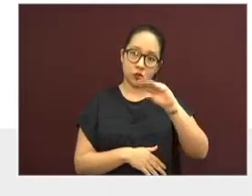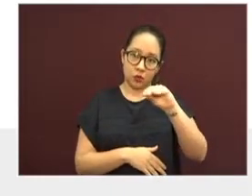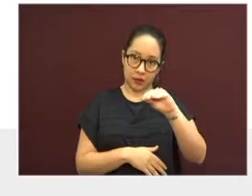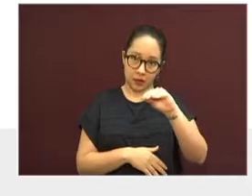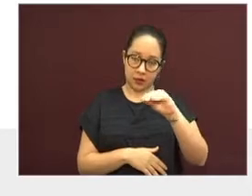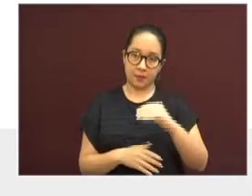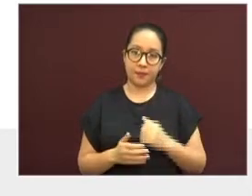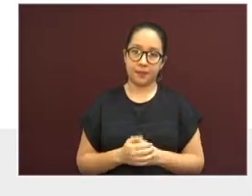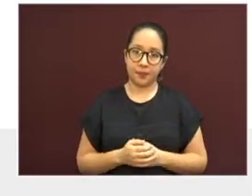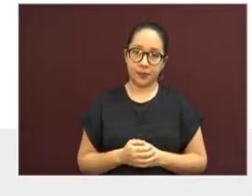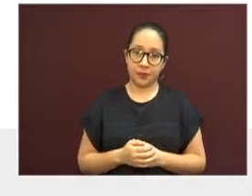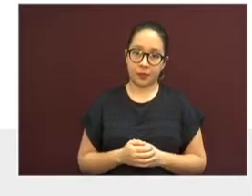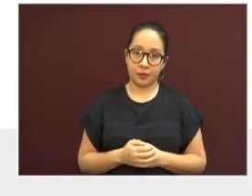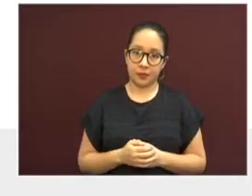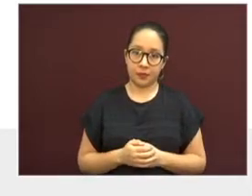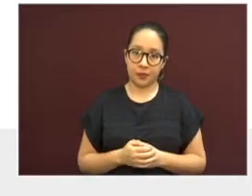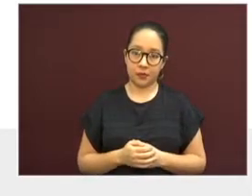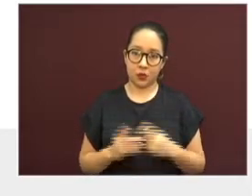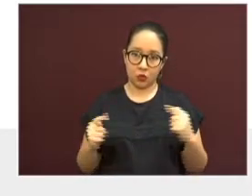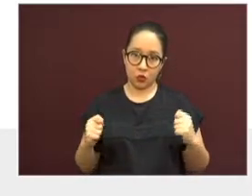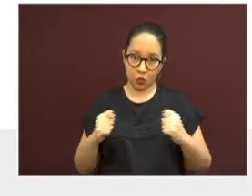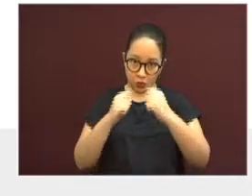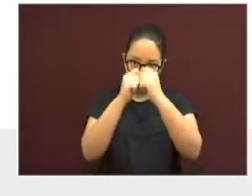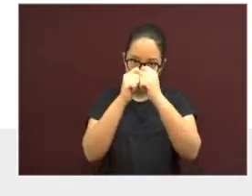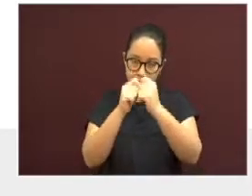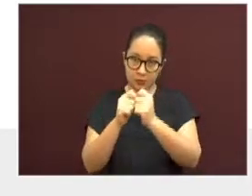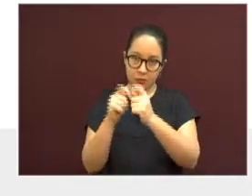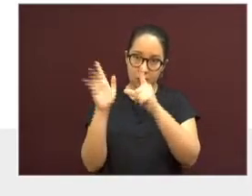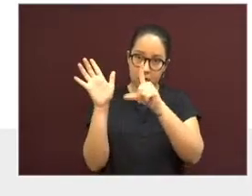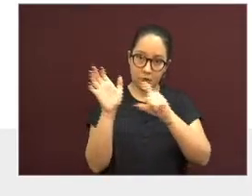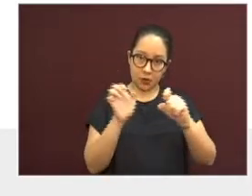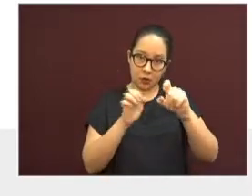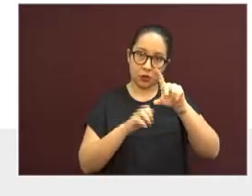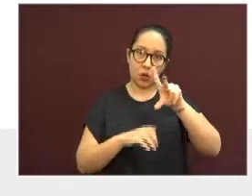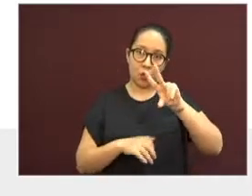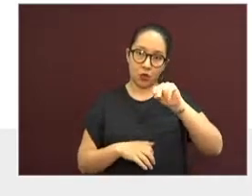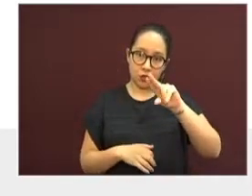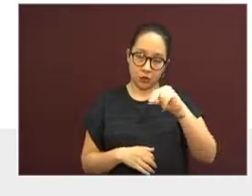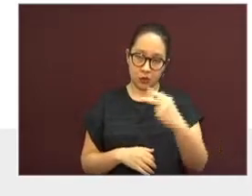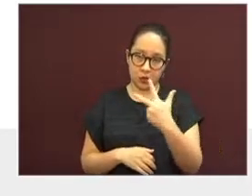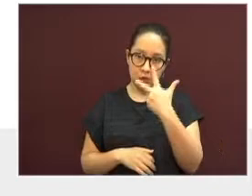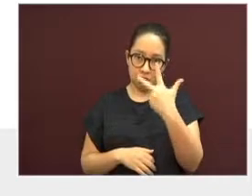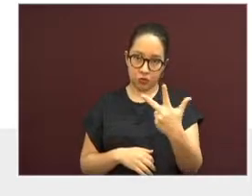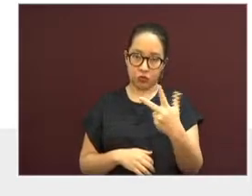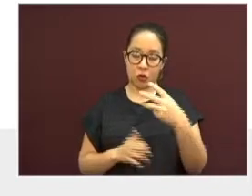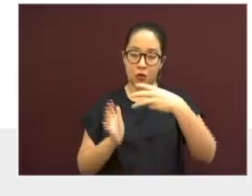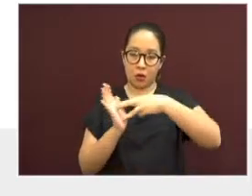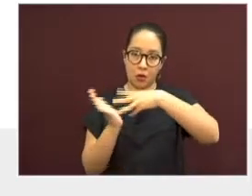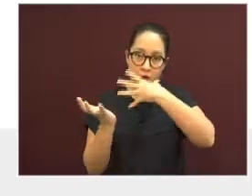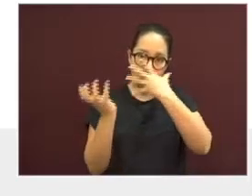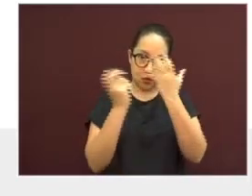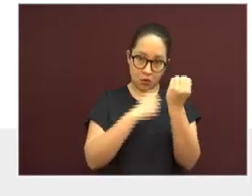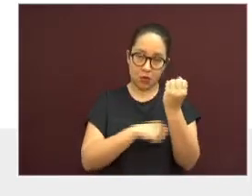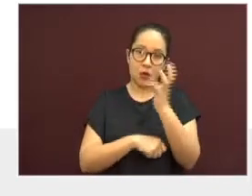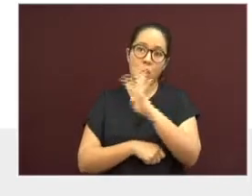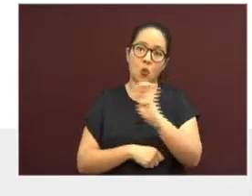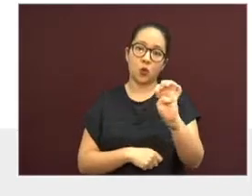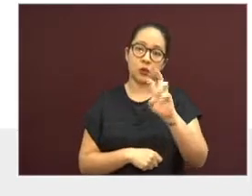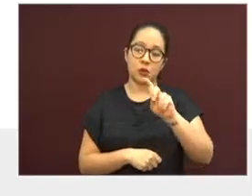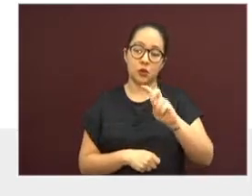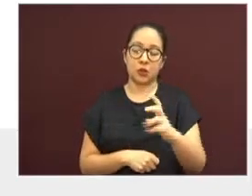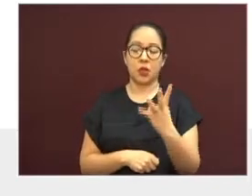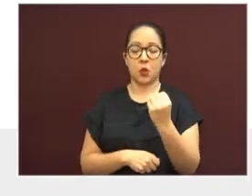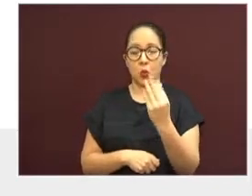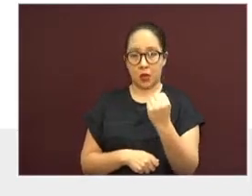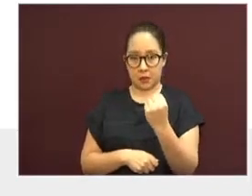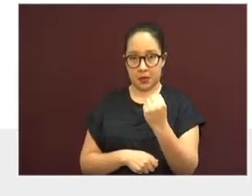casos. Tuxpan, 788. Martínez de la Torre, 439.